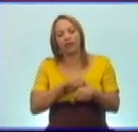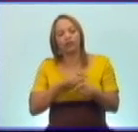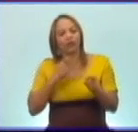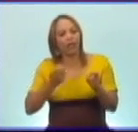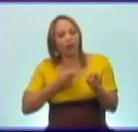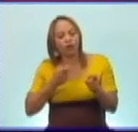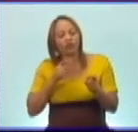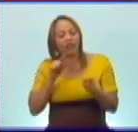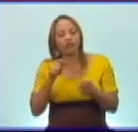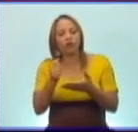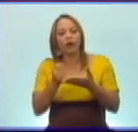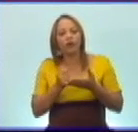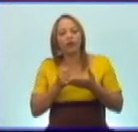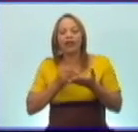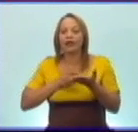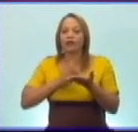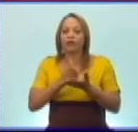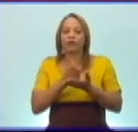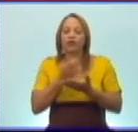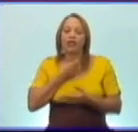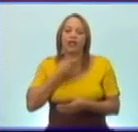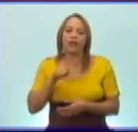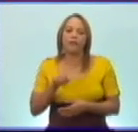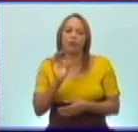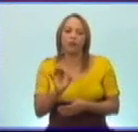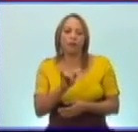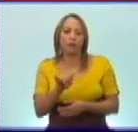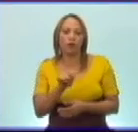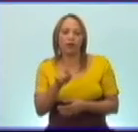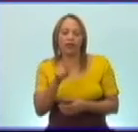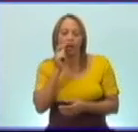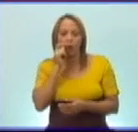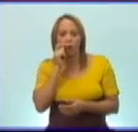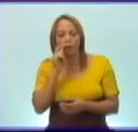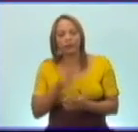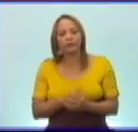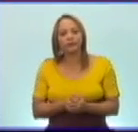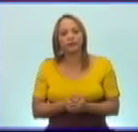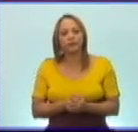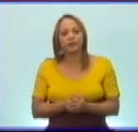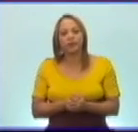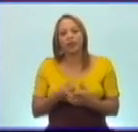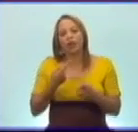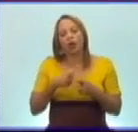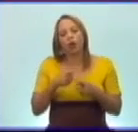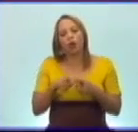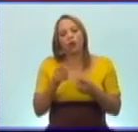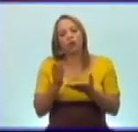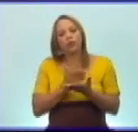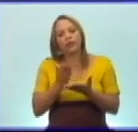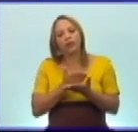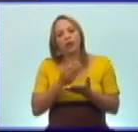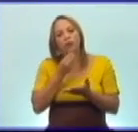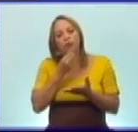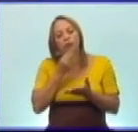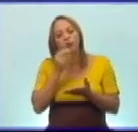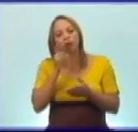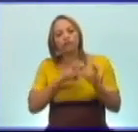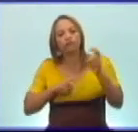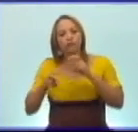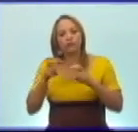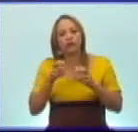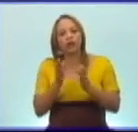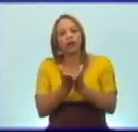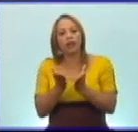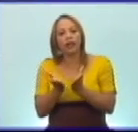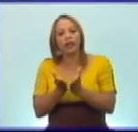motivará a continuar su ejemplo. Si vamos a hablar de otros materiales, pudiésemos ver los